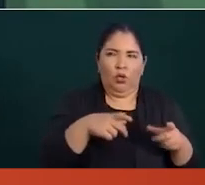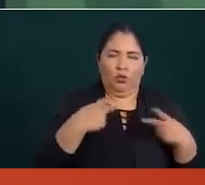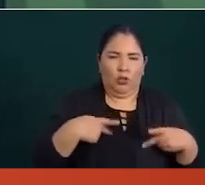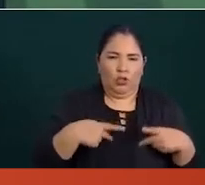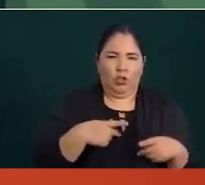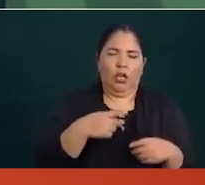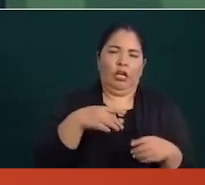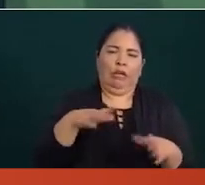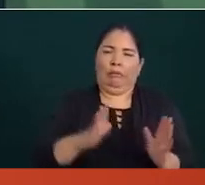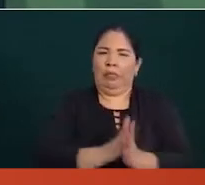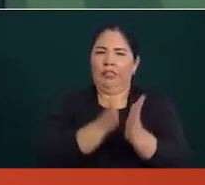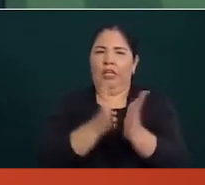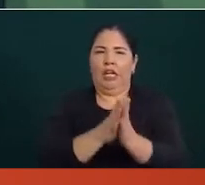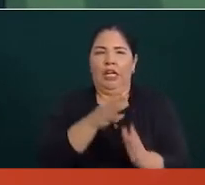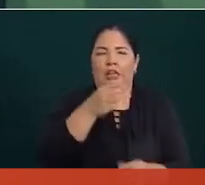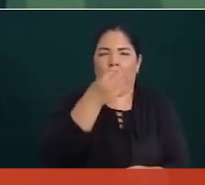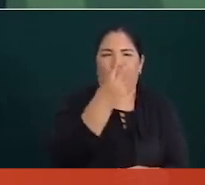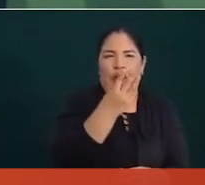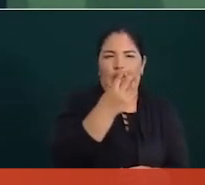tres, cada seis años,